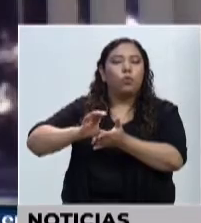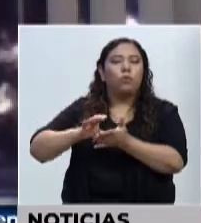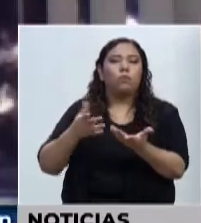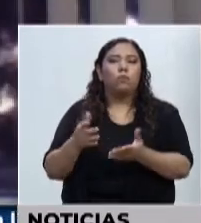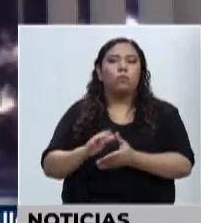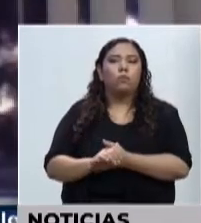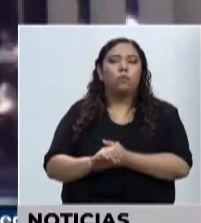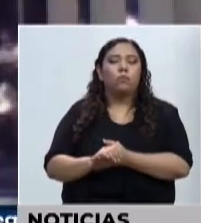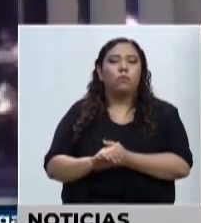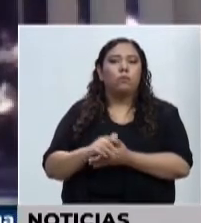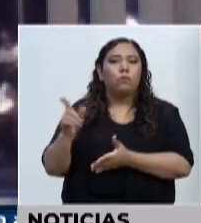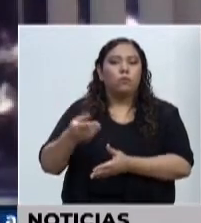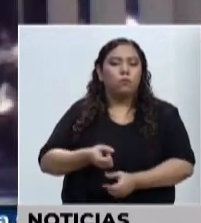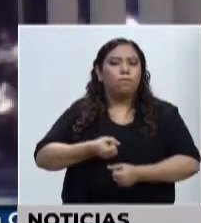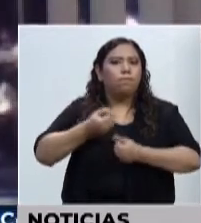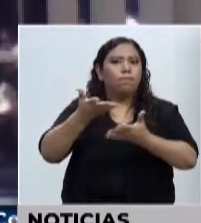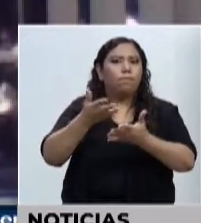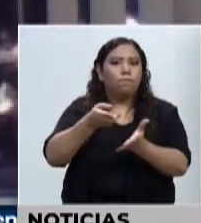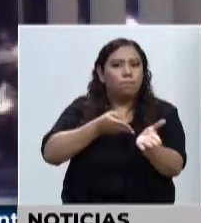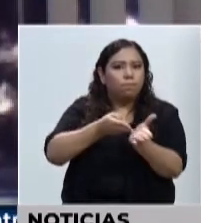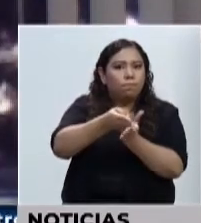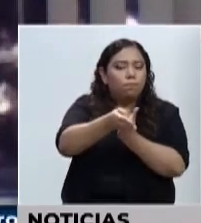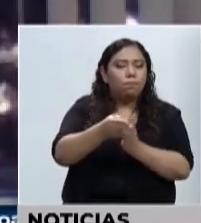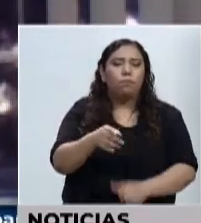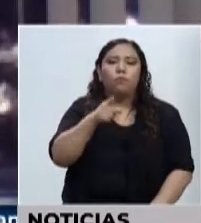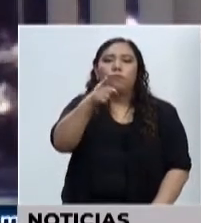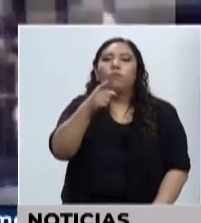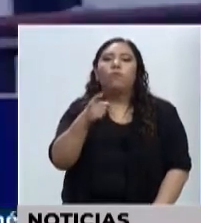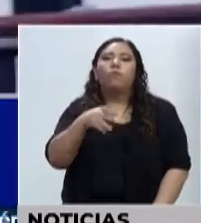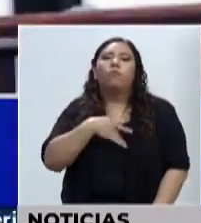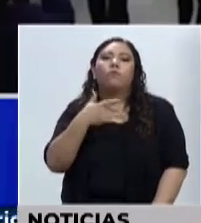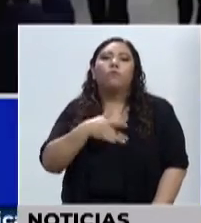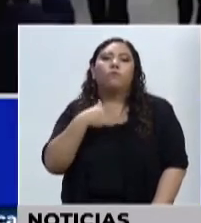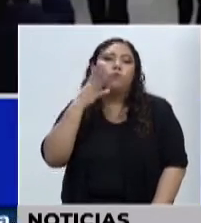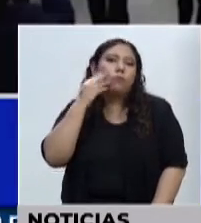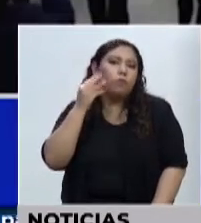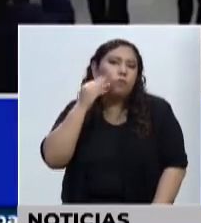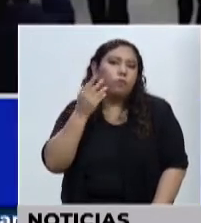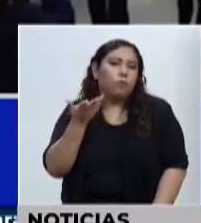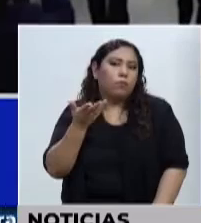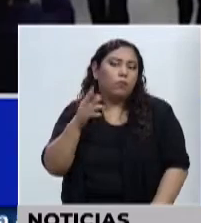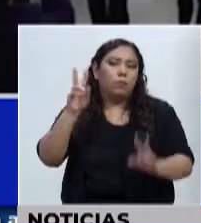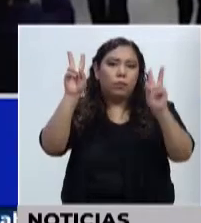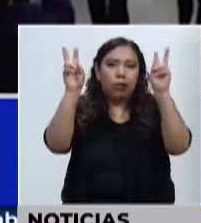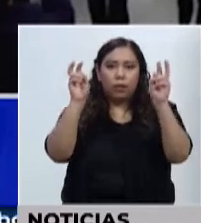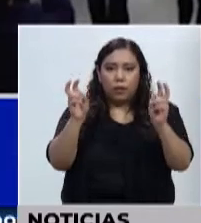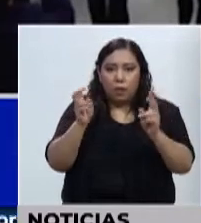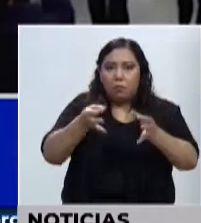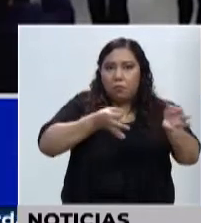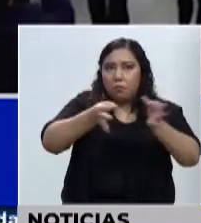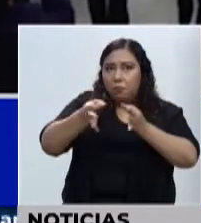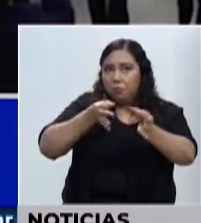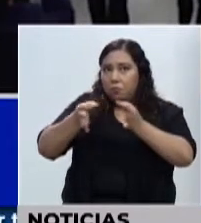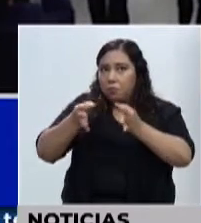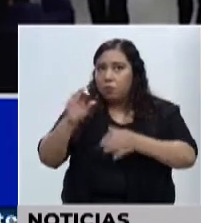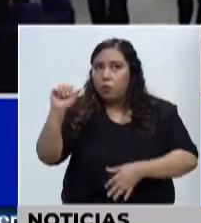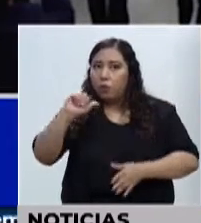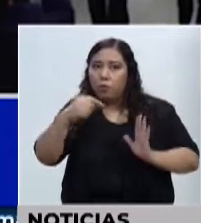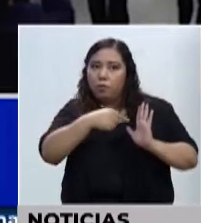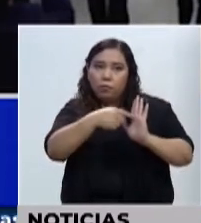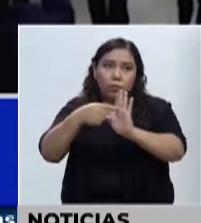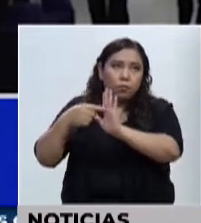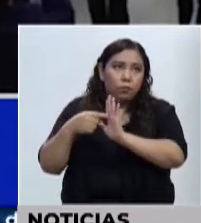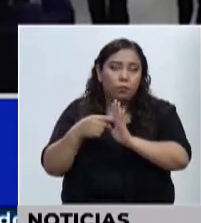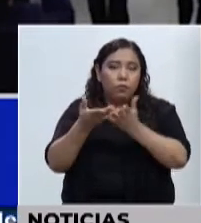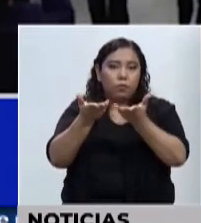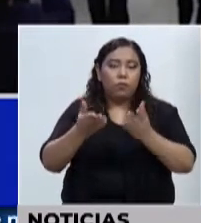sentido, cómo ha visto la experiencia de poder participar y desarrollar cada una de estas temáticas que hemos podido dialogar este